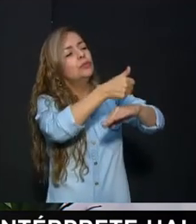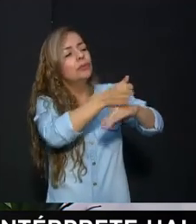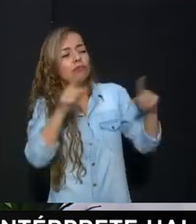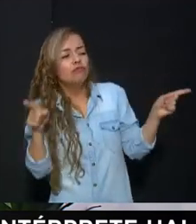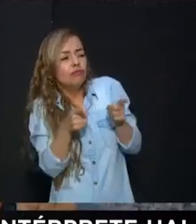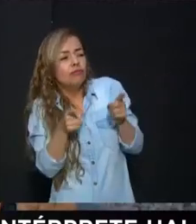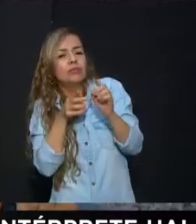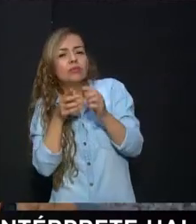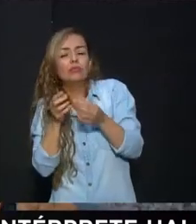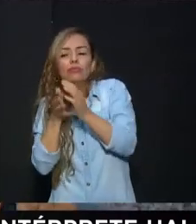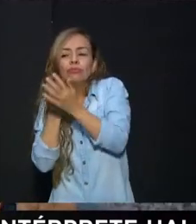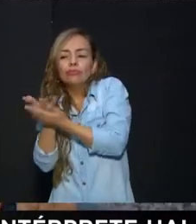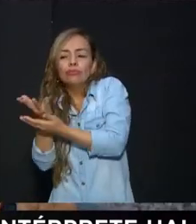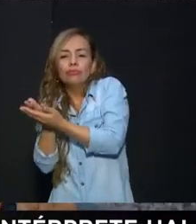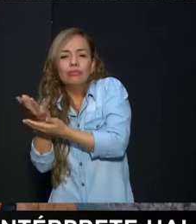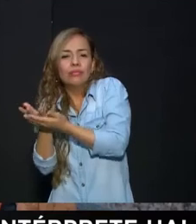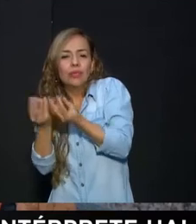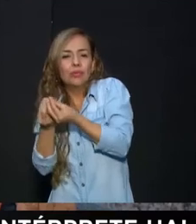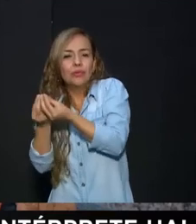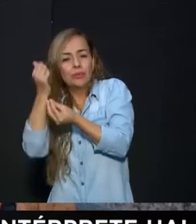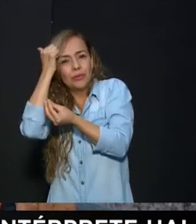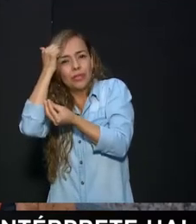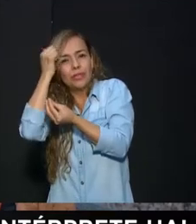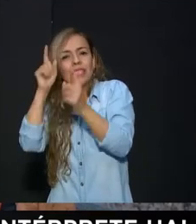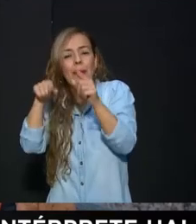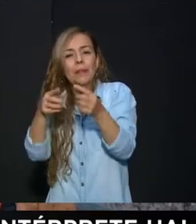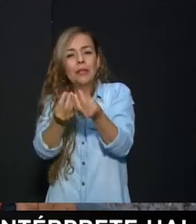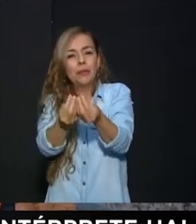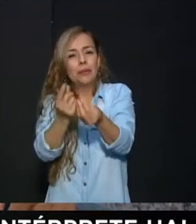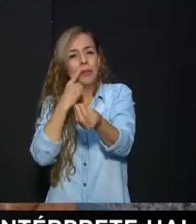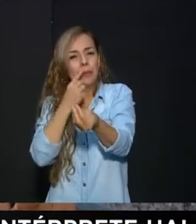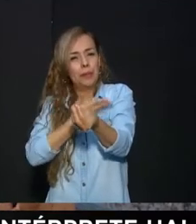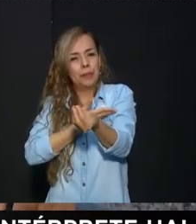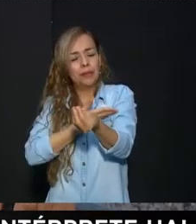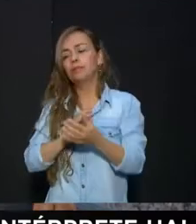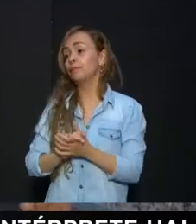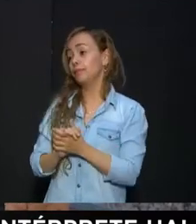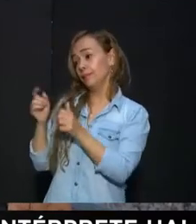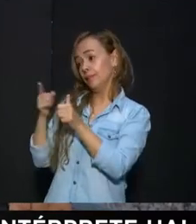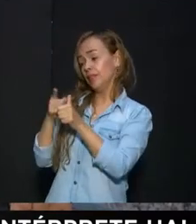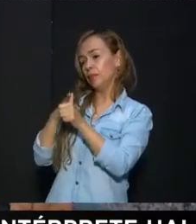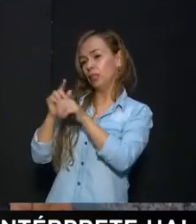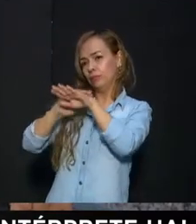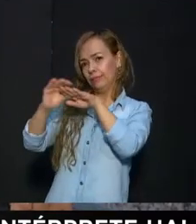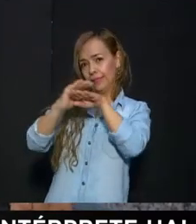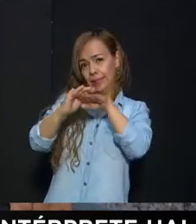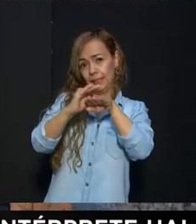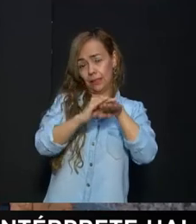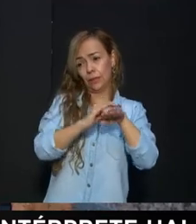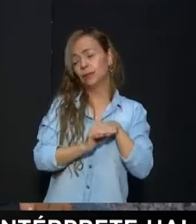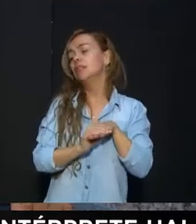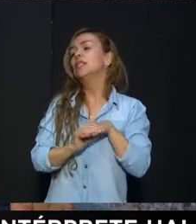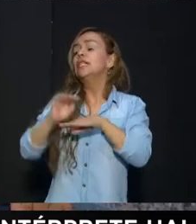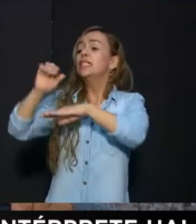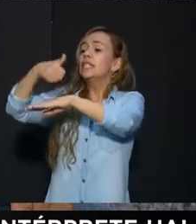Que quiere enviarle Por supuesto A sus docentes Y a los padres de familia Bueno Primero que todo Quiero hacer una invitación A los